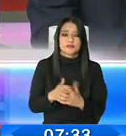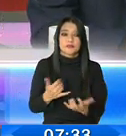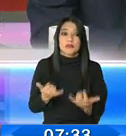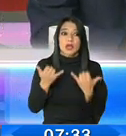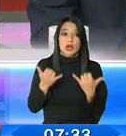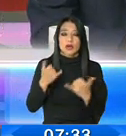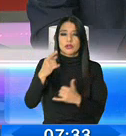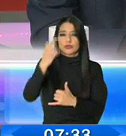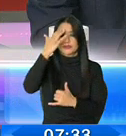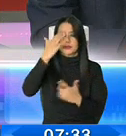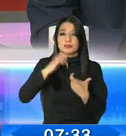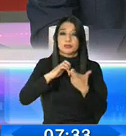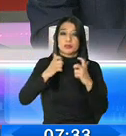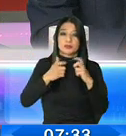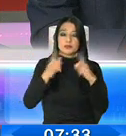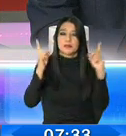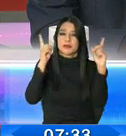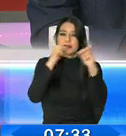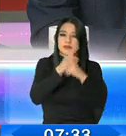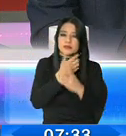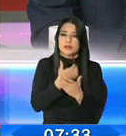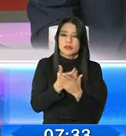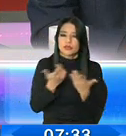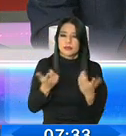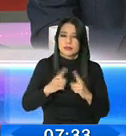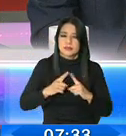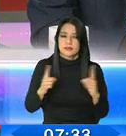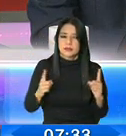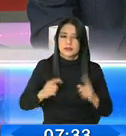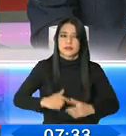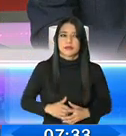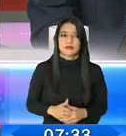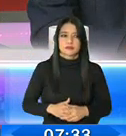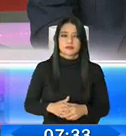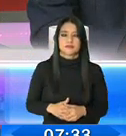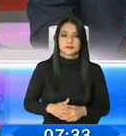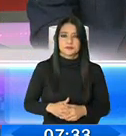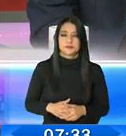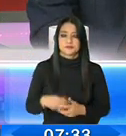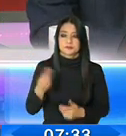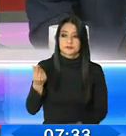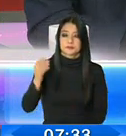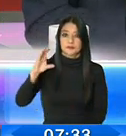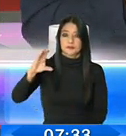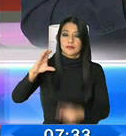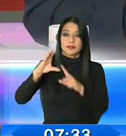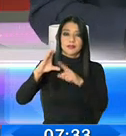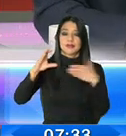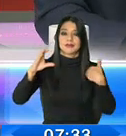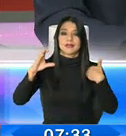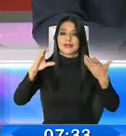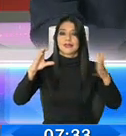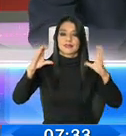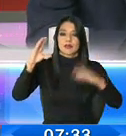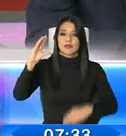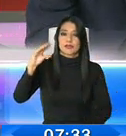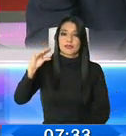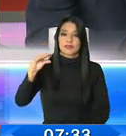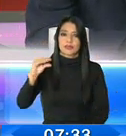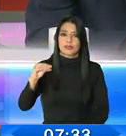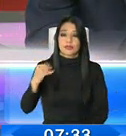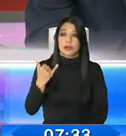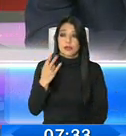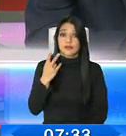atravesando circunstancias críticas, específicamente alrededor de la liquidez. La iliquidez es un problema que hoy se siente